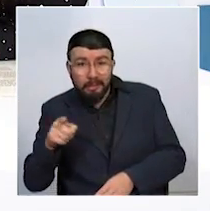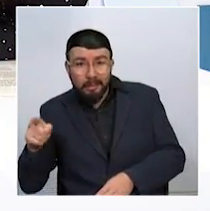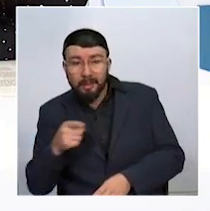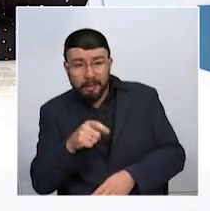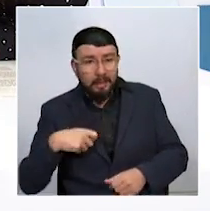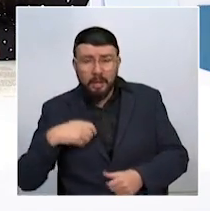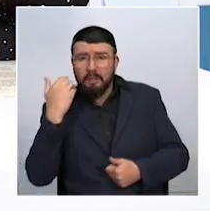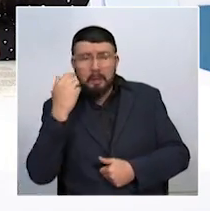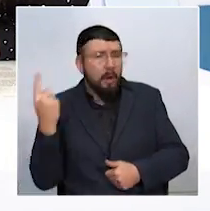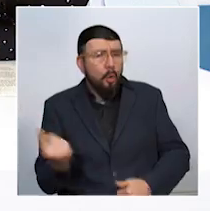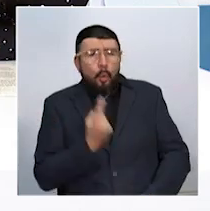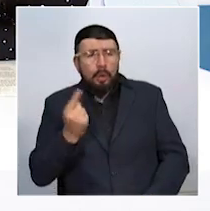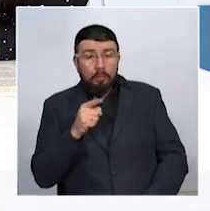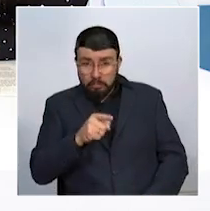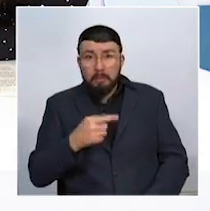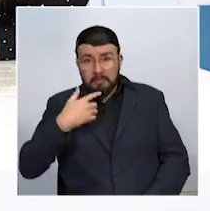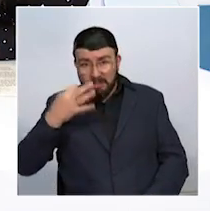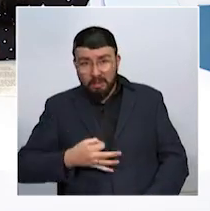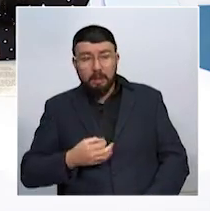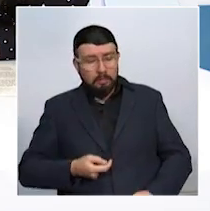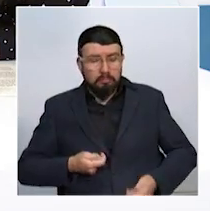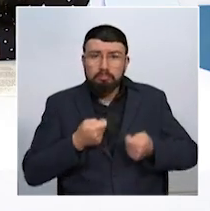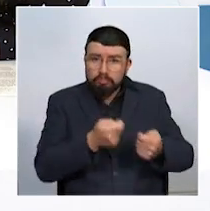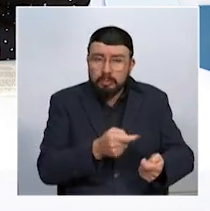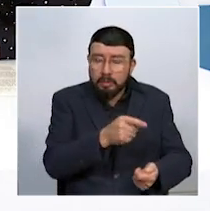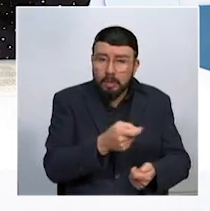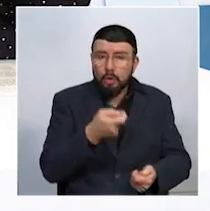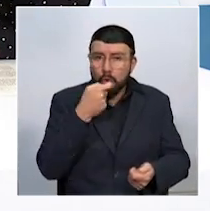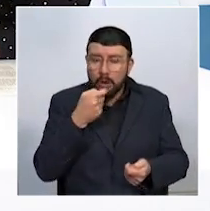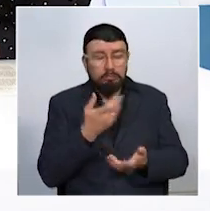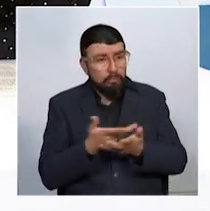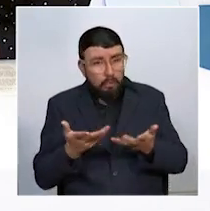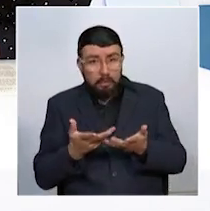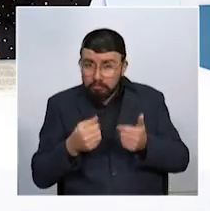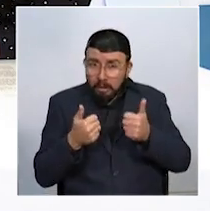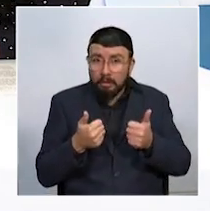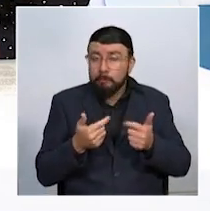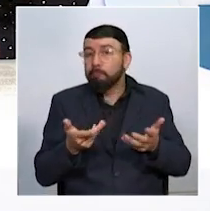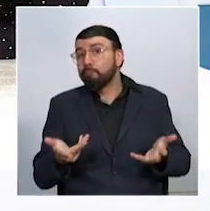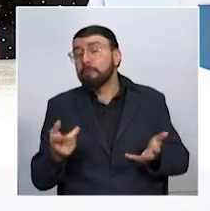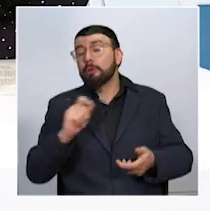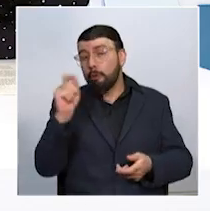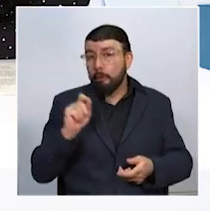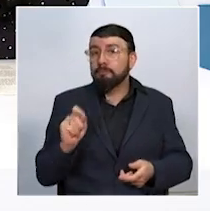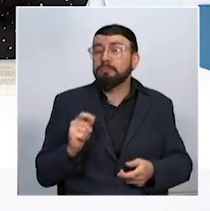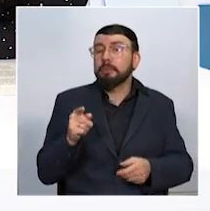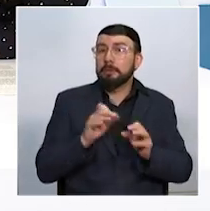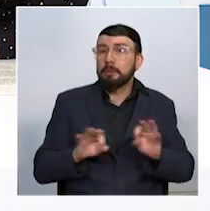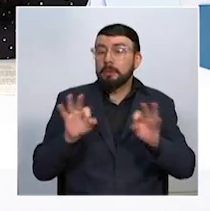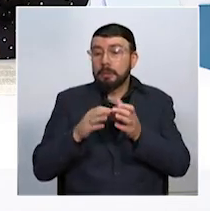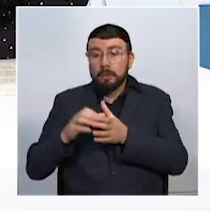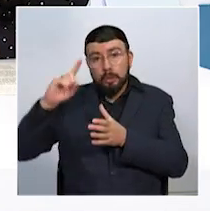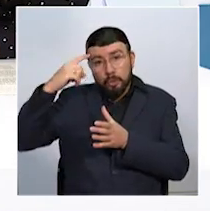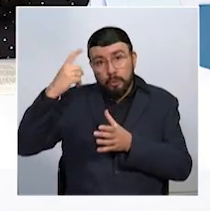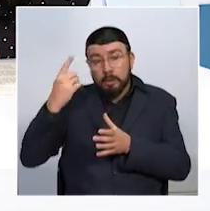enfermedades huérfanas, ¿será que están recibiendo la atención debida por parte de las EPS y del Estado? Es un buen interrogante que se debe entonces hacer también el Estado con respecto